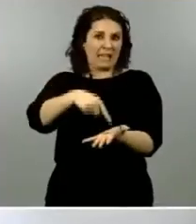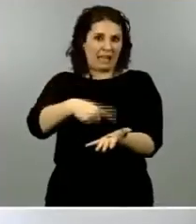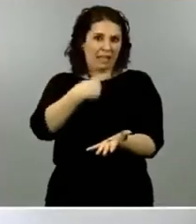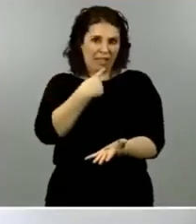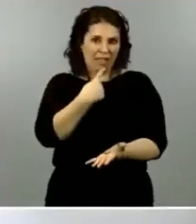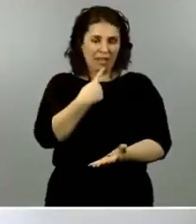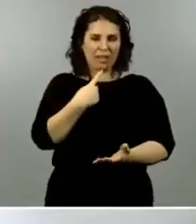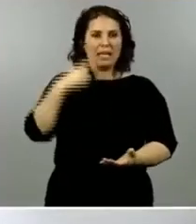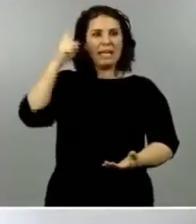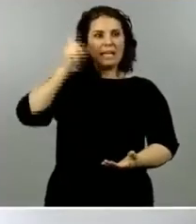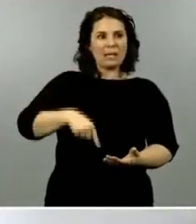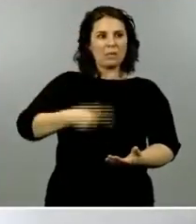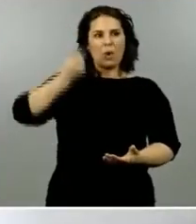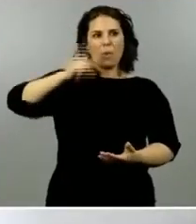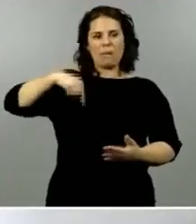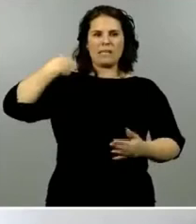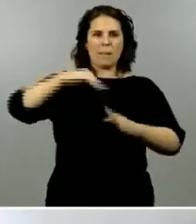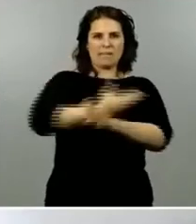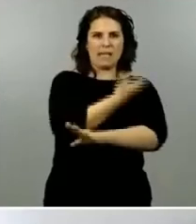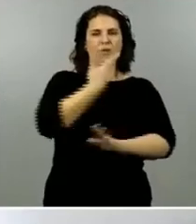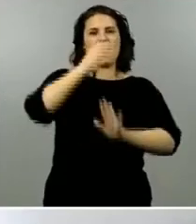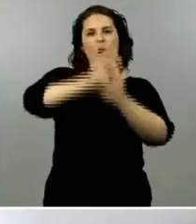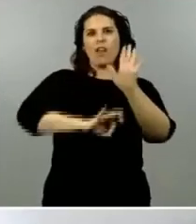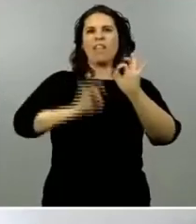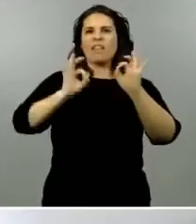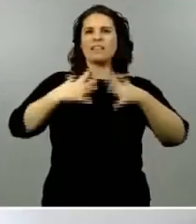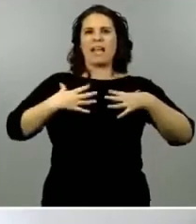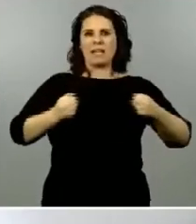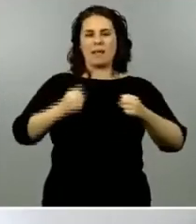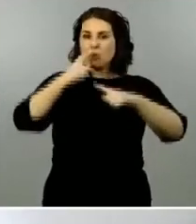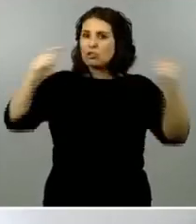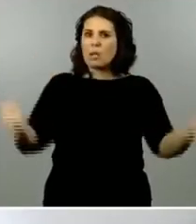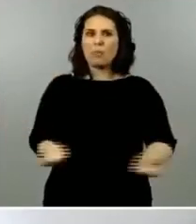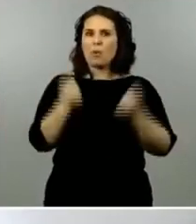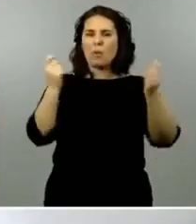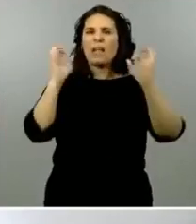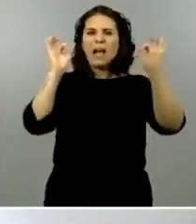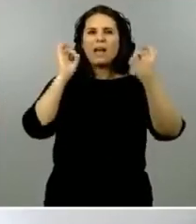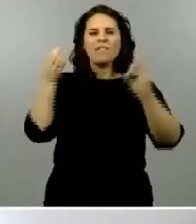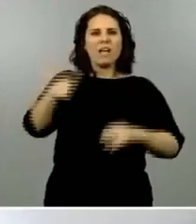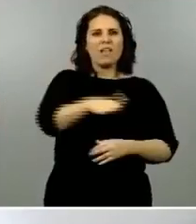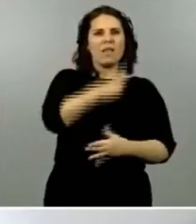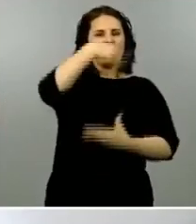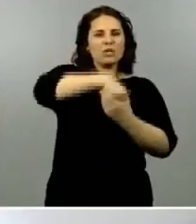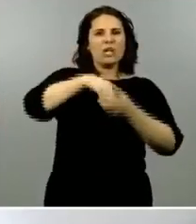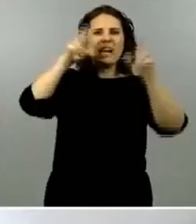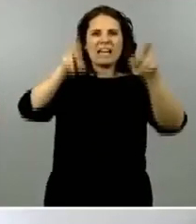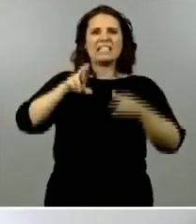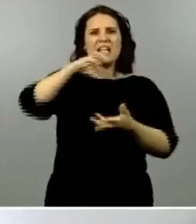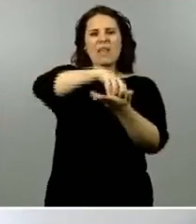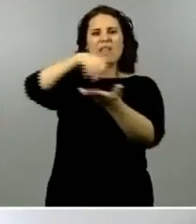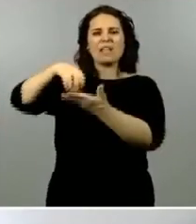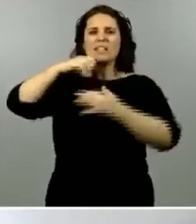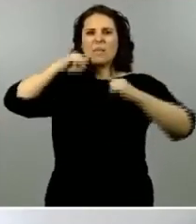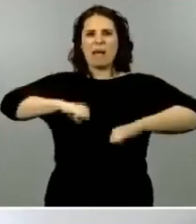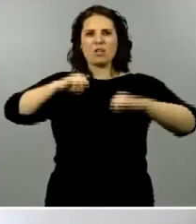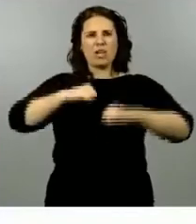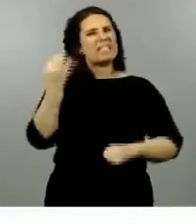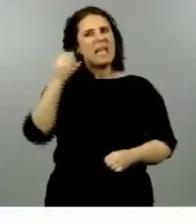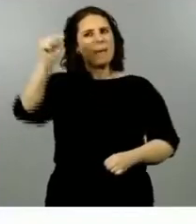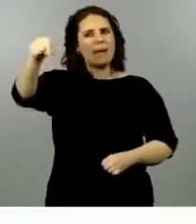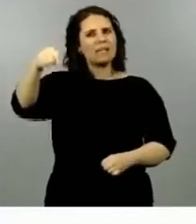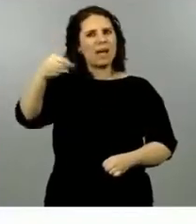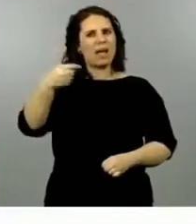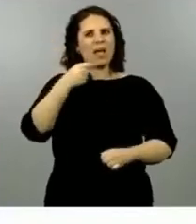orden de sanidad y no se han publicado los datos de fallecidos en residencias de mayores qué está pasando con las residencias y por qué no se publican esos